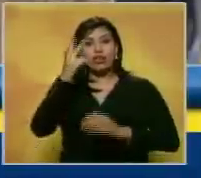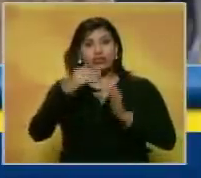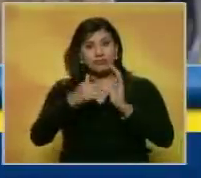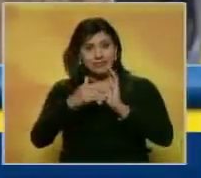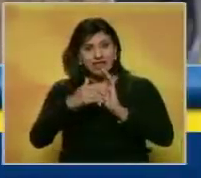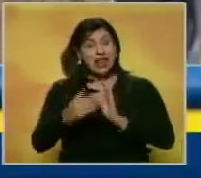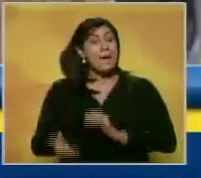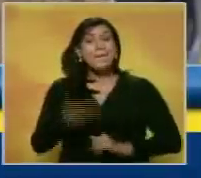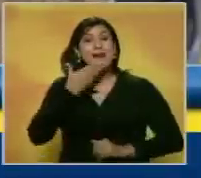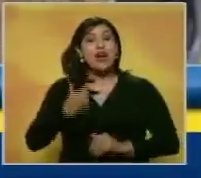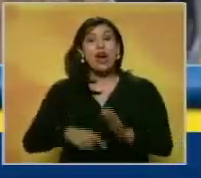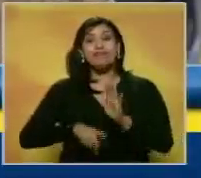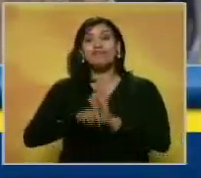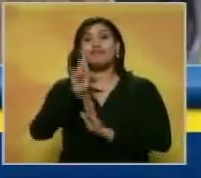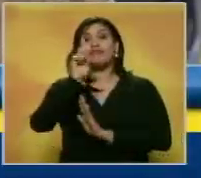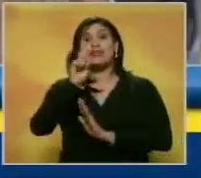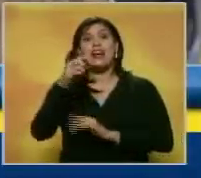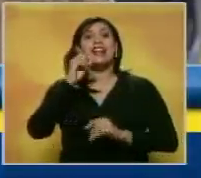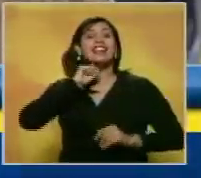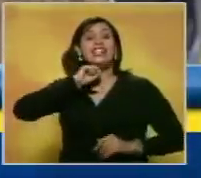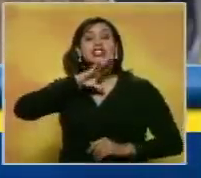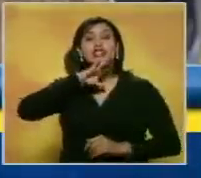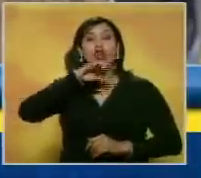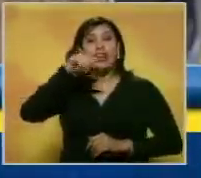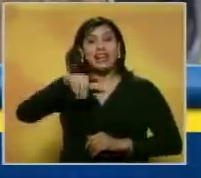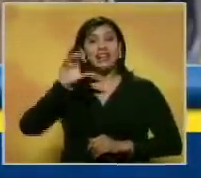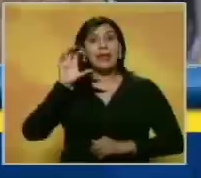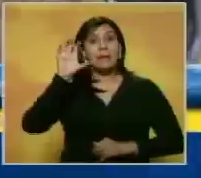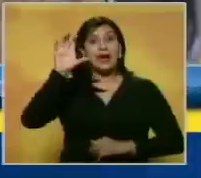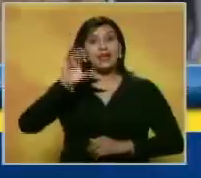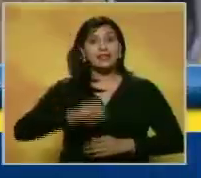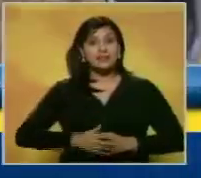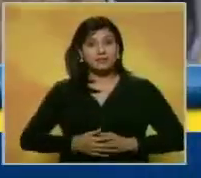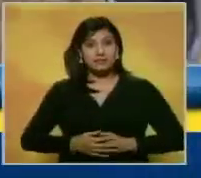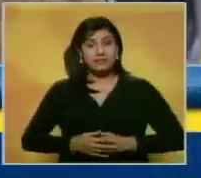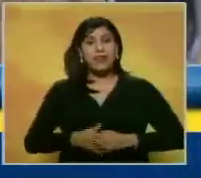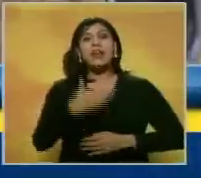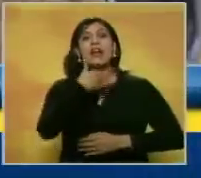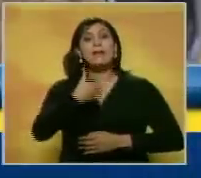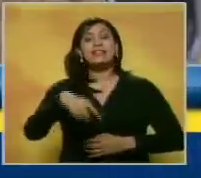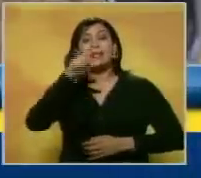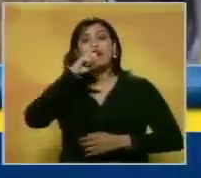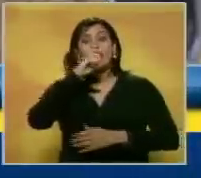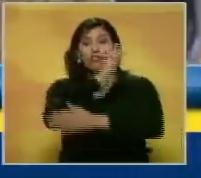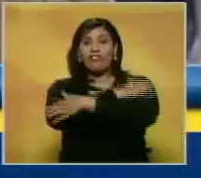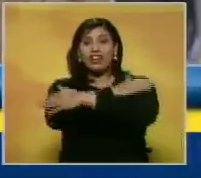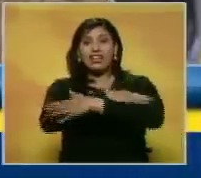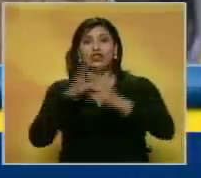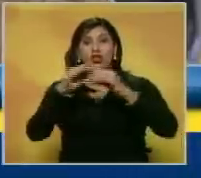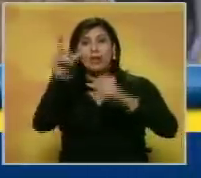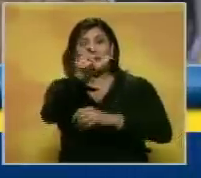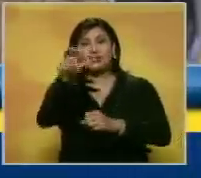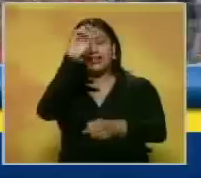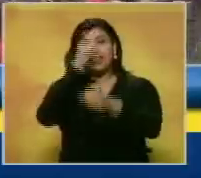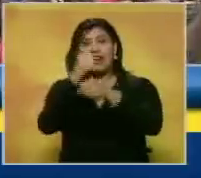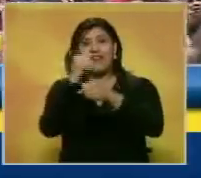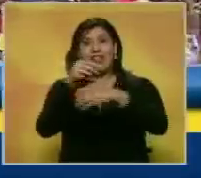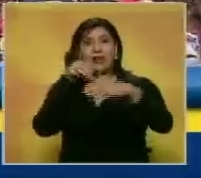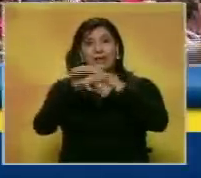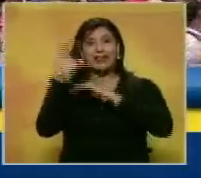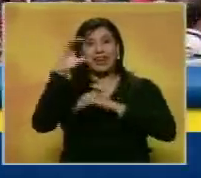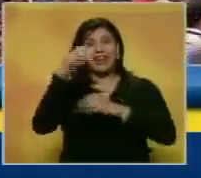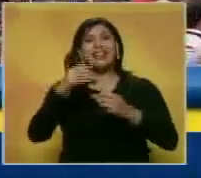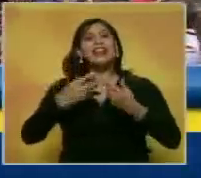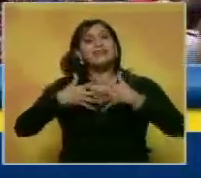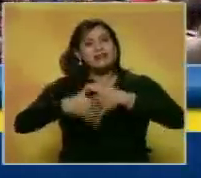aumento salarial más alto que se ha dado en la historia de nuestro país. El presidente Maduro felicitó a todos los trabajadores del Metro de Caracas